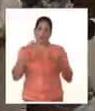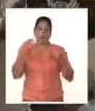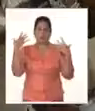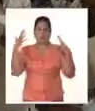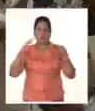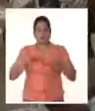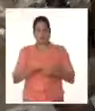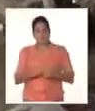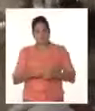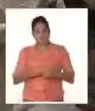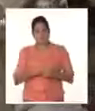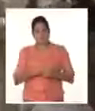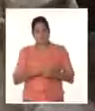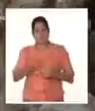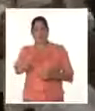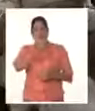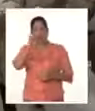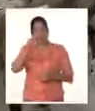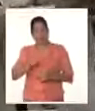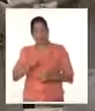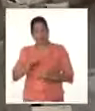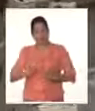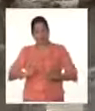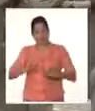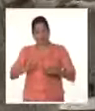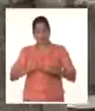Talía González, Sistema Informativo de la Televisión Cubana.